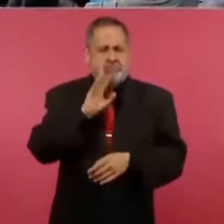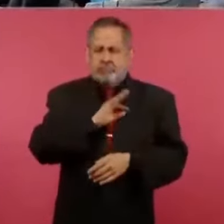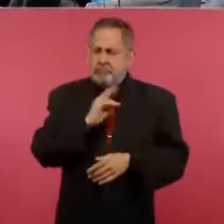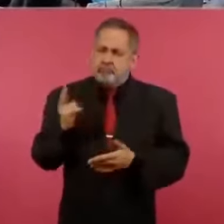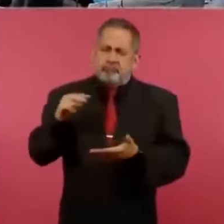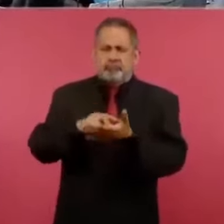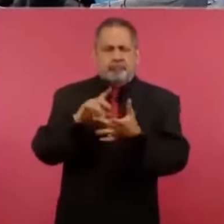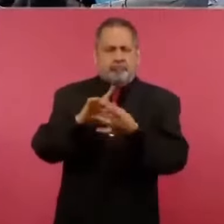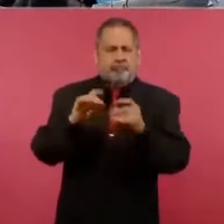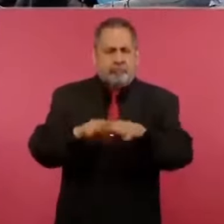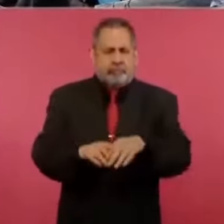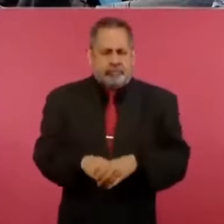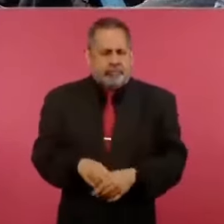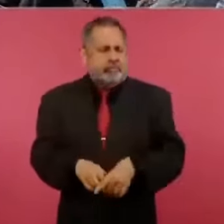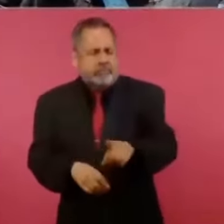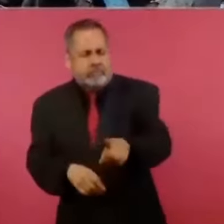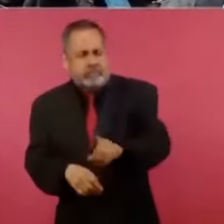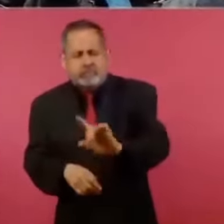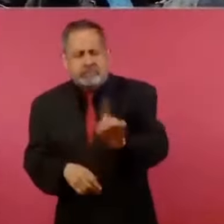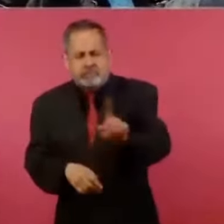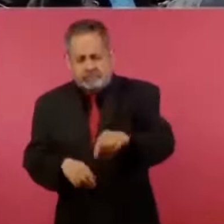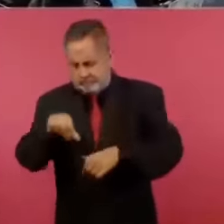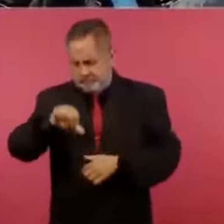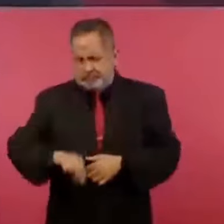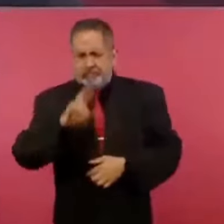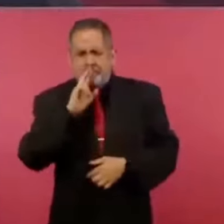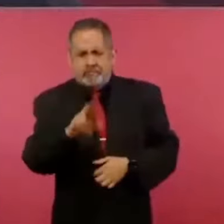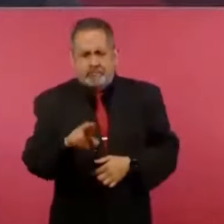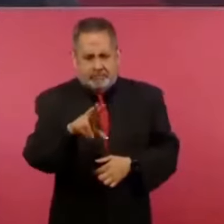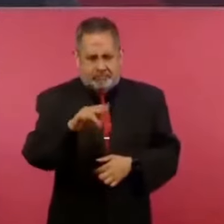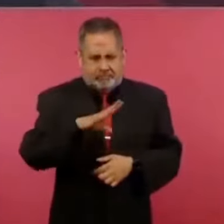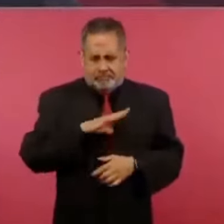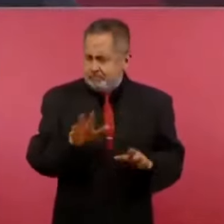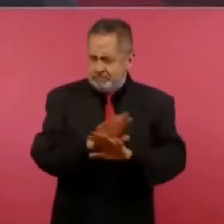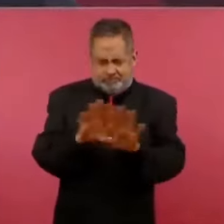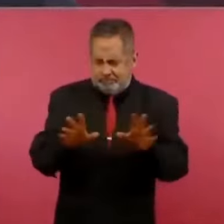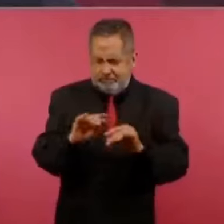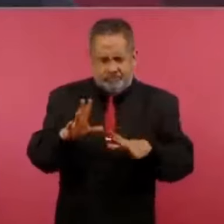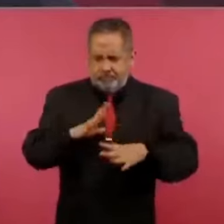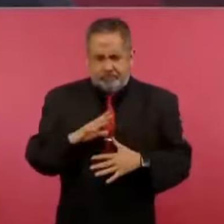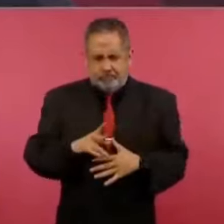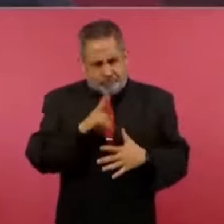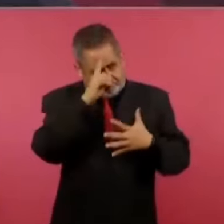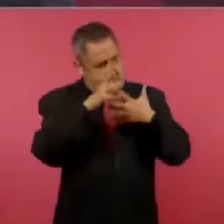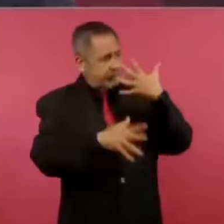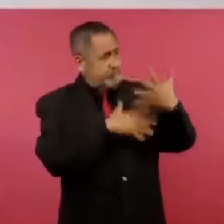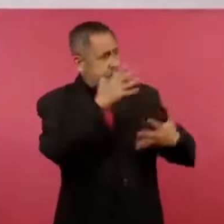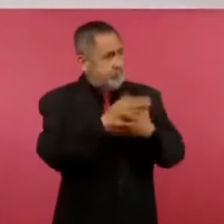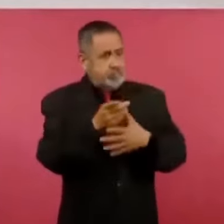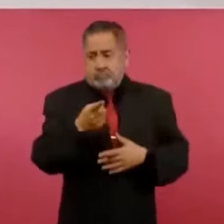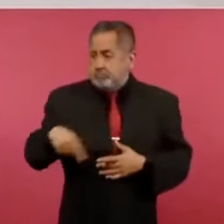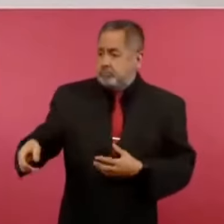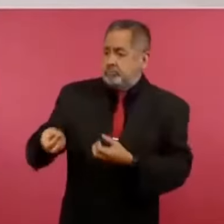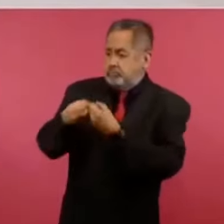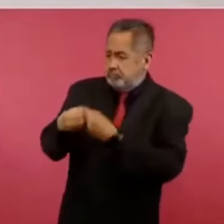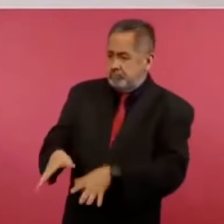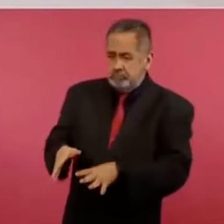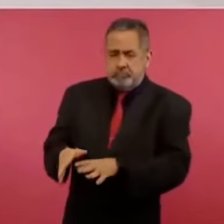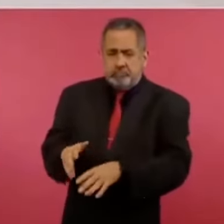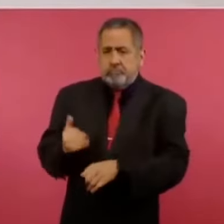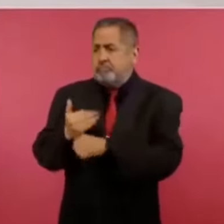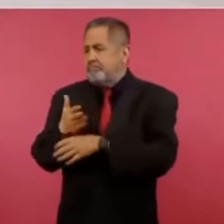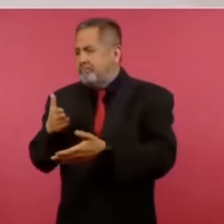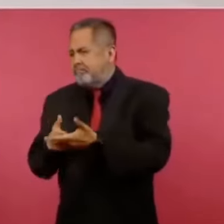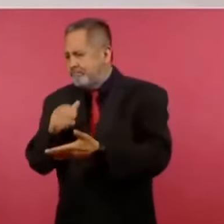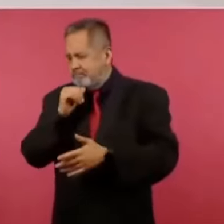pudieran decir si No, te lo puedo contestar desde ahora. No, no impacta, no ha obstaculizado.